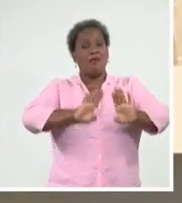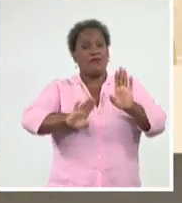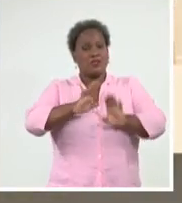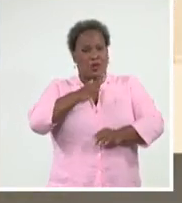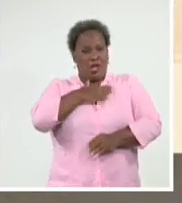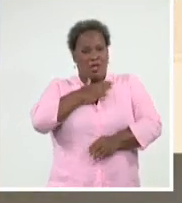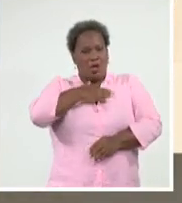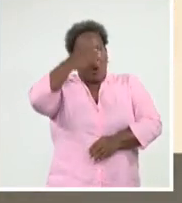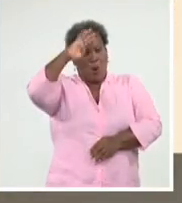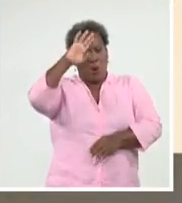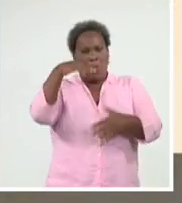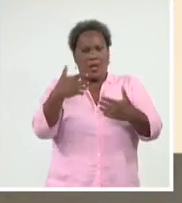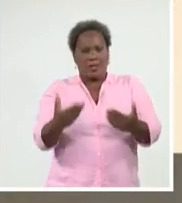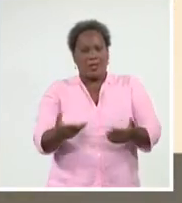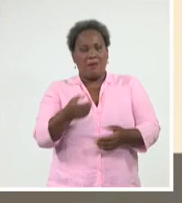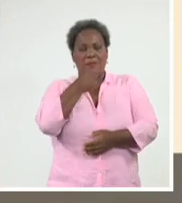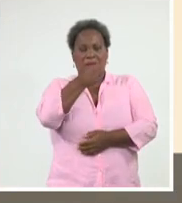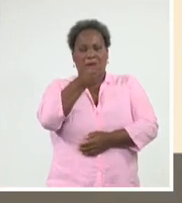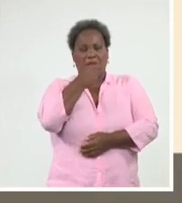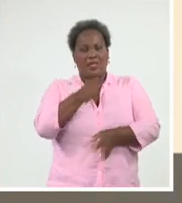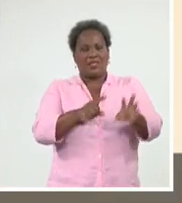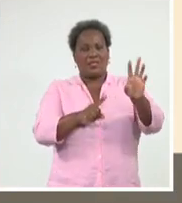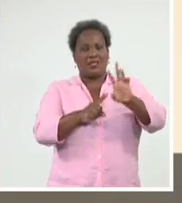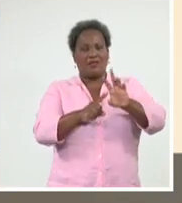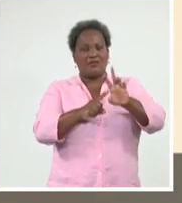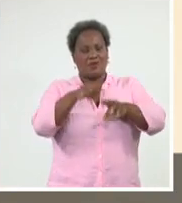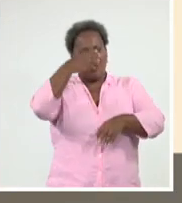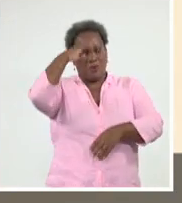nación. Liet Lorain, Sistema Informativo de la Televisión Cubana.